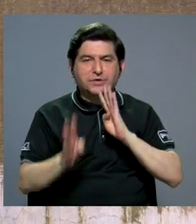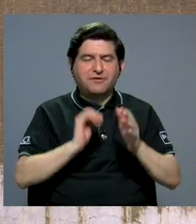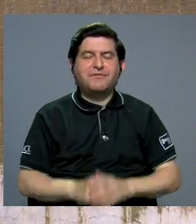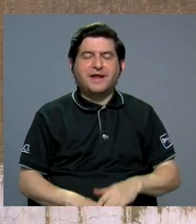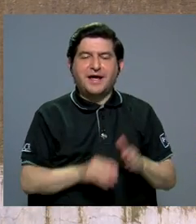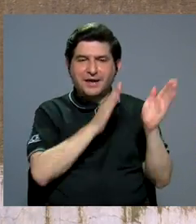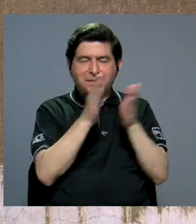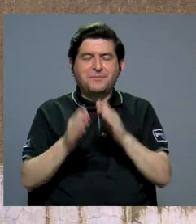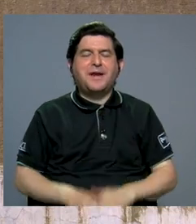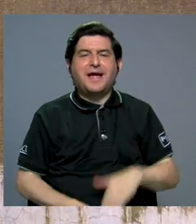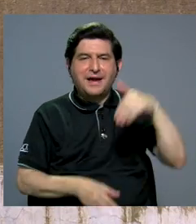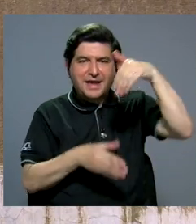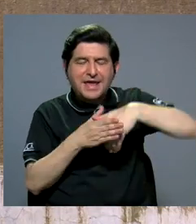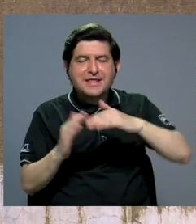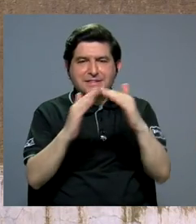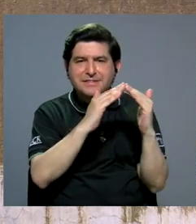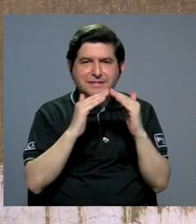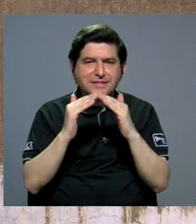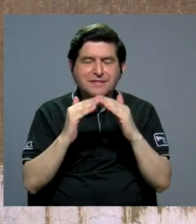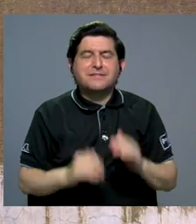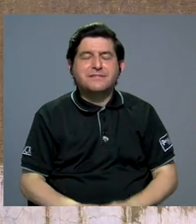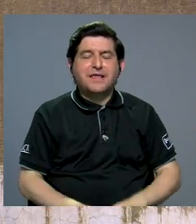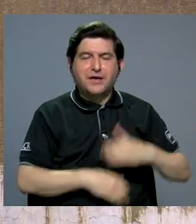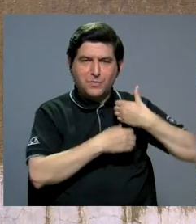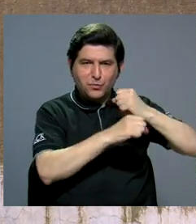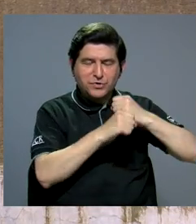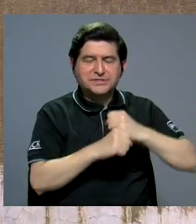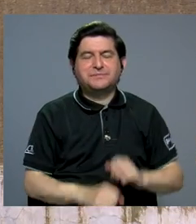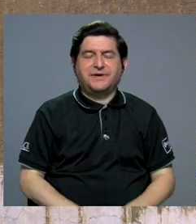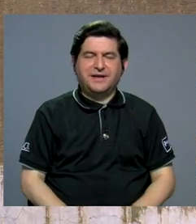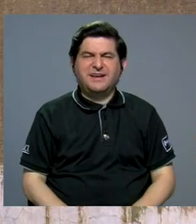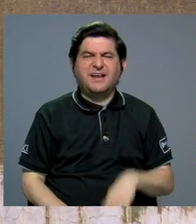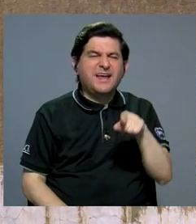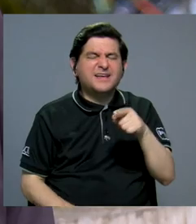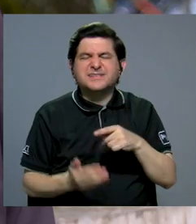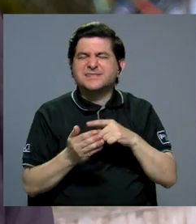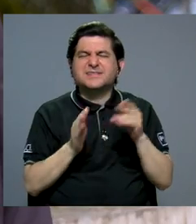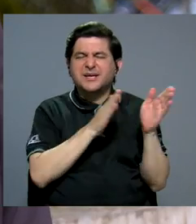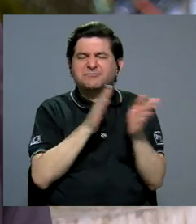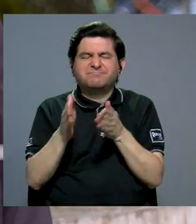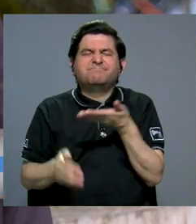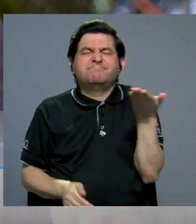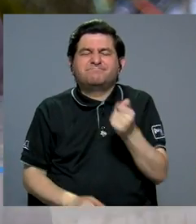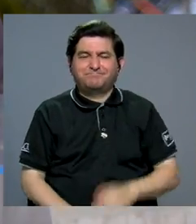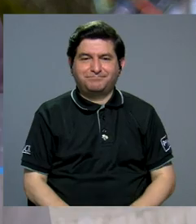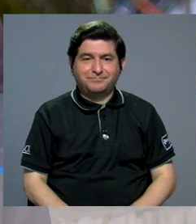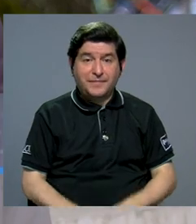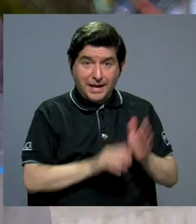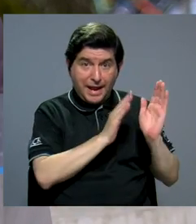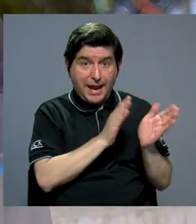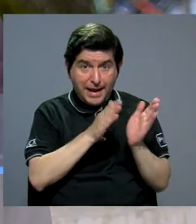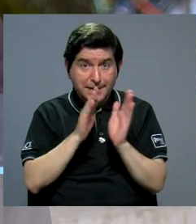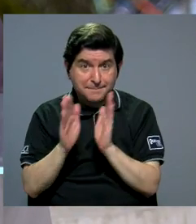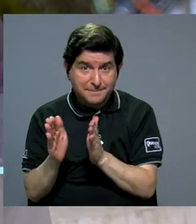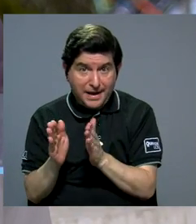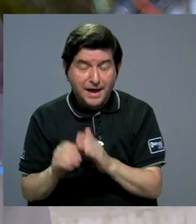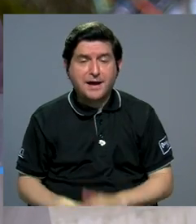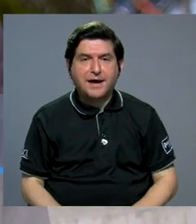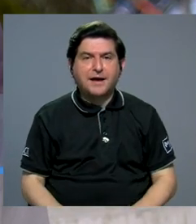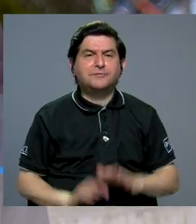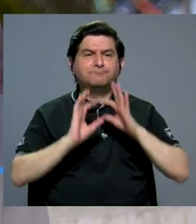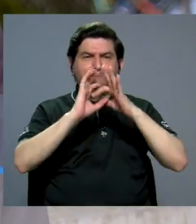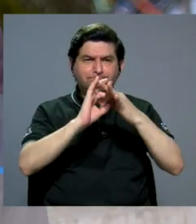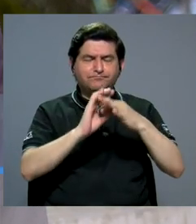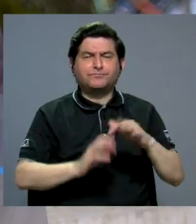Intermunicipal Urbano, un proyecto que suena esperanzador. ¿De qué se trata, don Rosendo? Bueno, este plan está